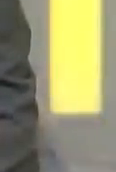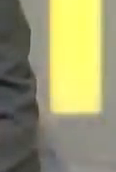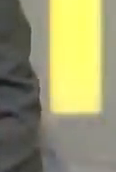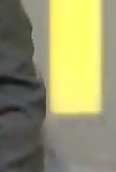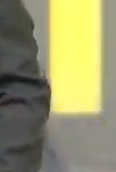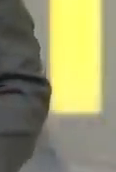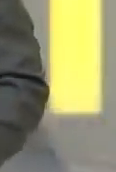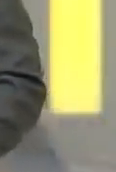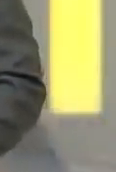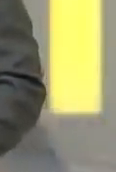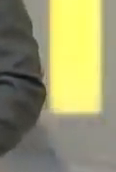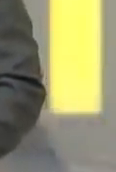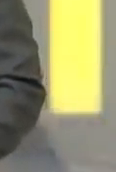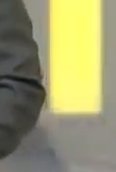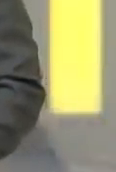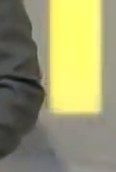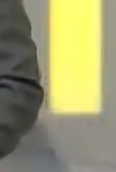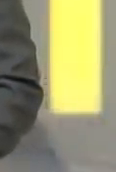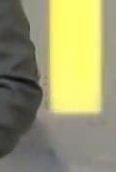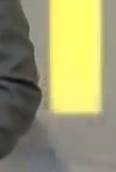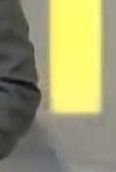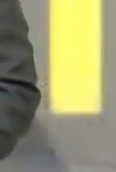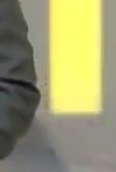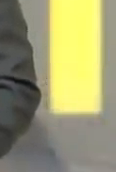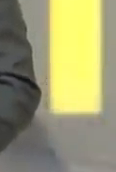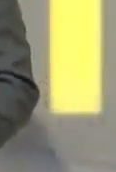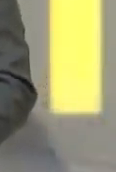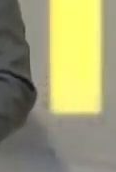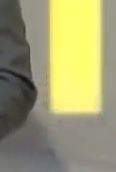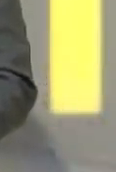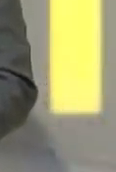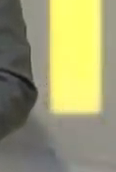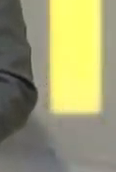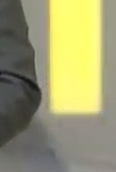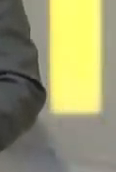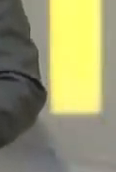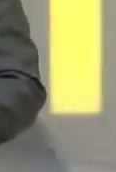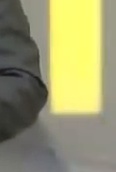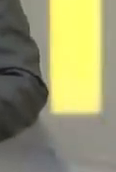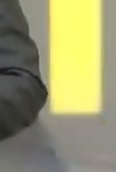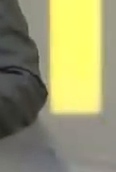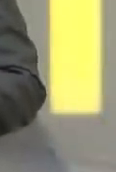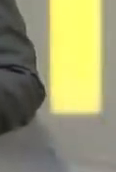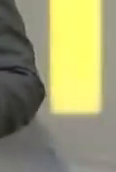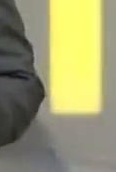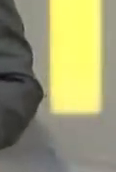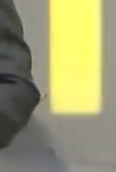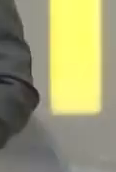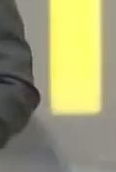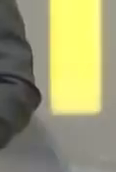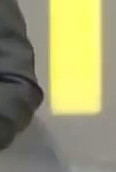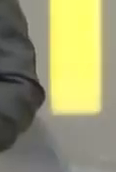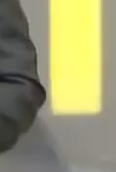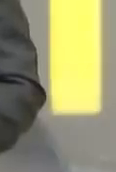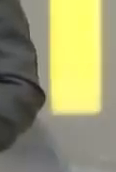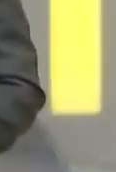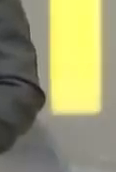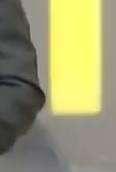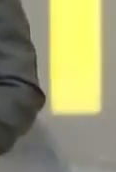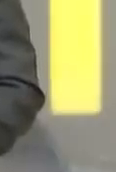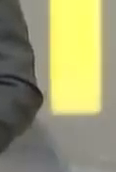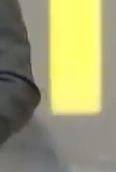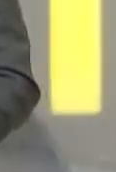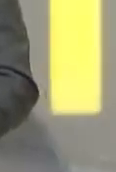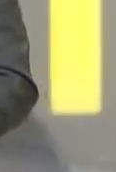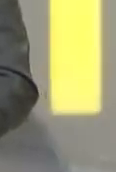viene así culmina esta jornada de actividad presidencial en el marco de este trabajo con una reunión y el impulso al